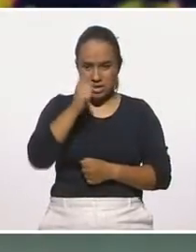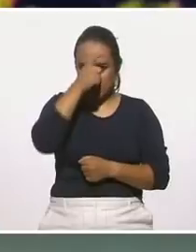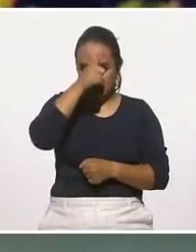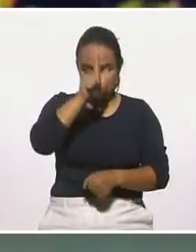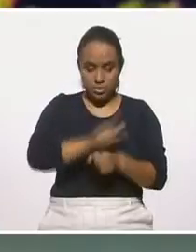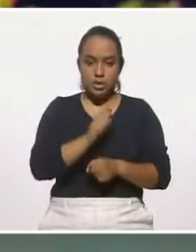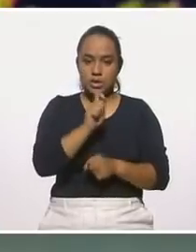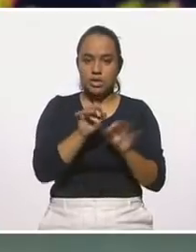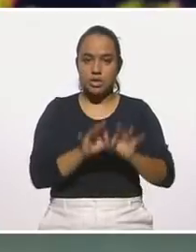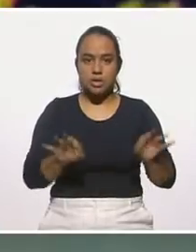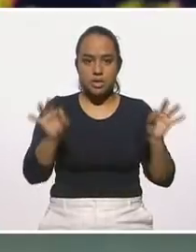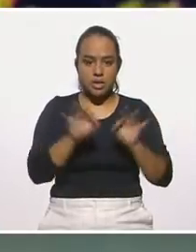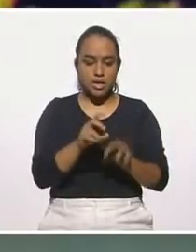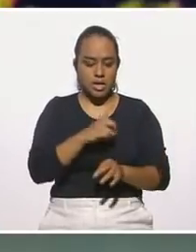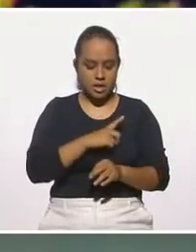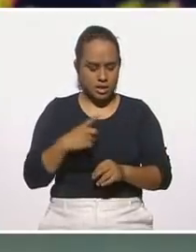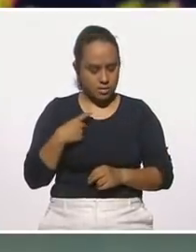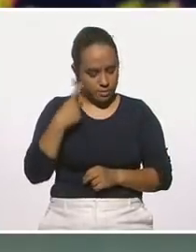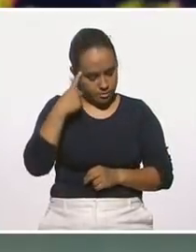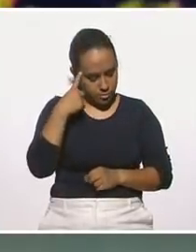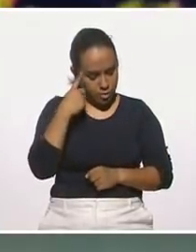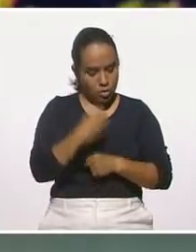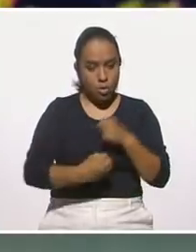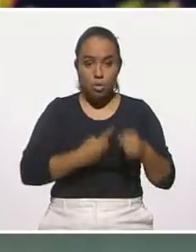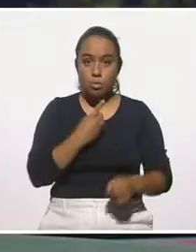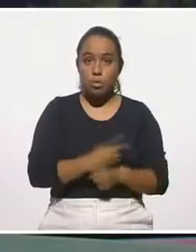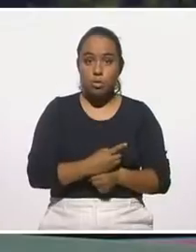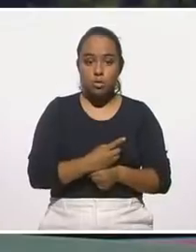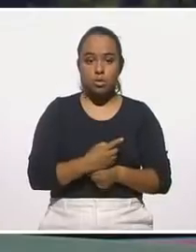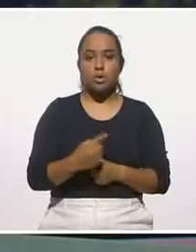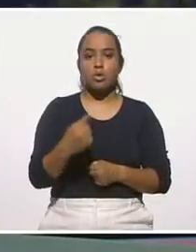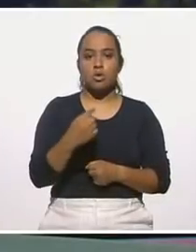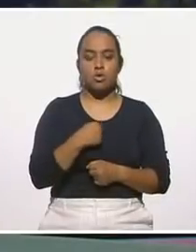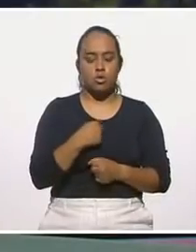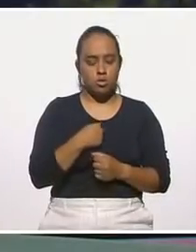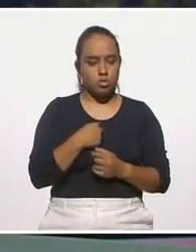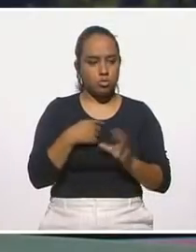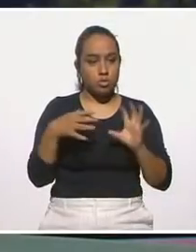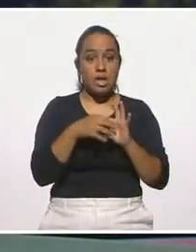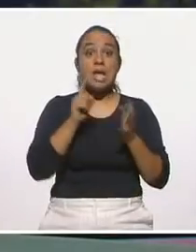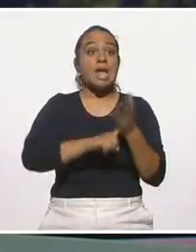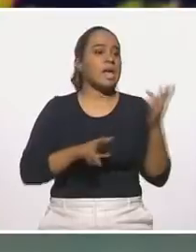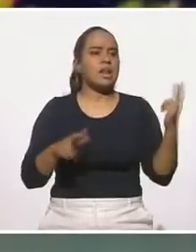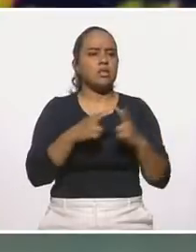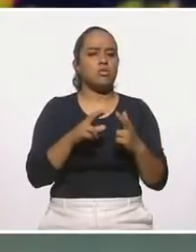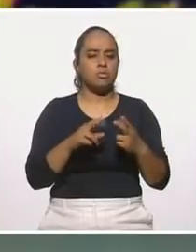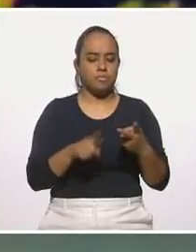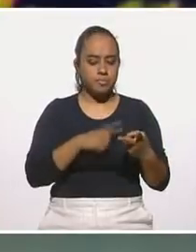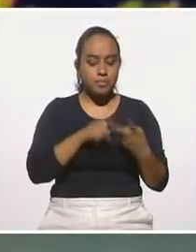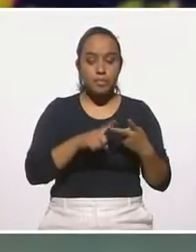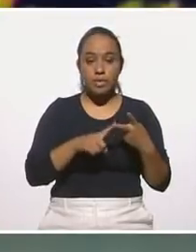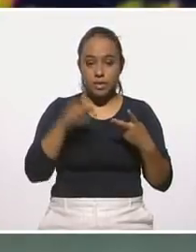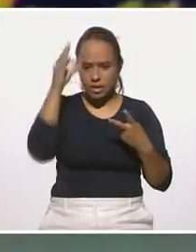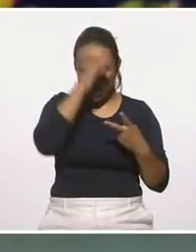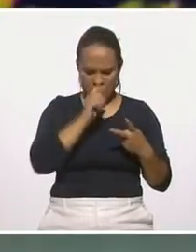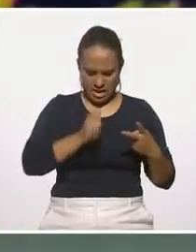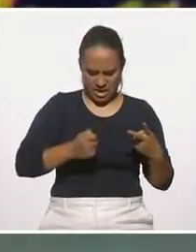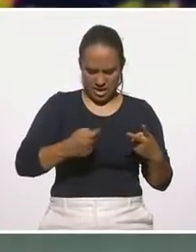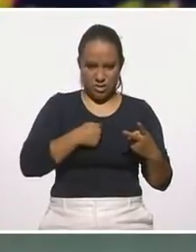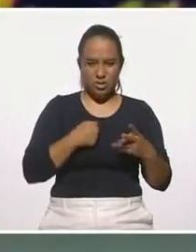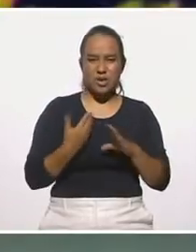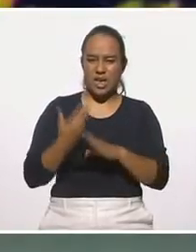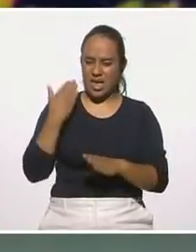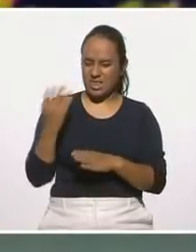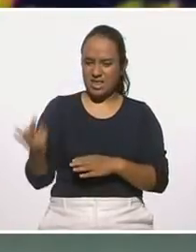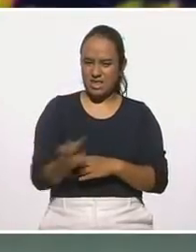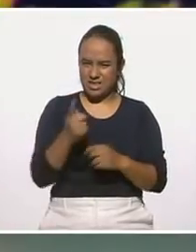es importante. Tienes que darte la oportunidad, tienes que darte la oportunidad de acercarte con aquello, y no religioso, filosófico. ¿Quién soy yo? La pregunta que les